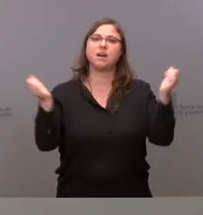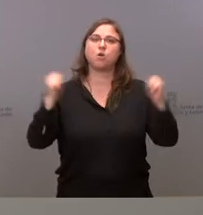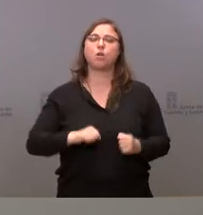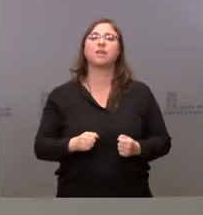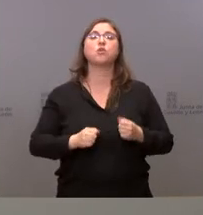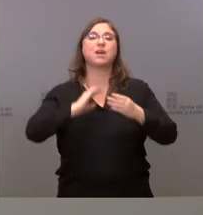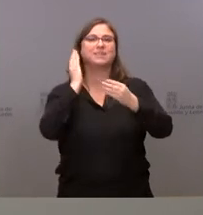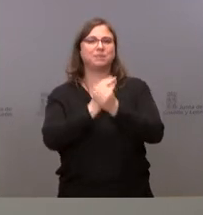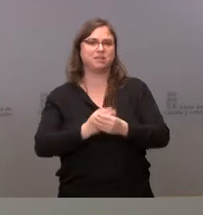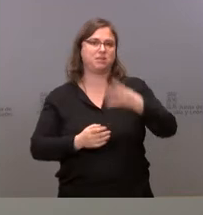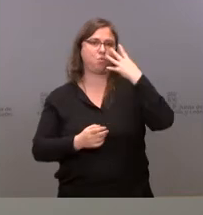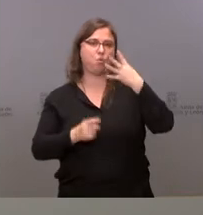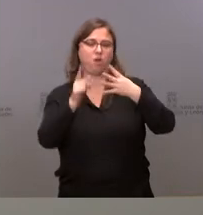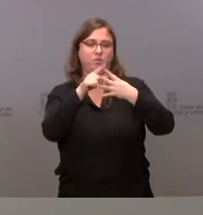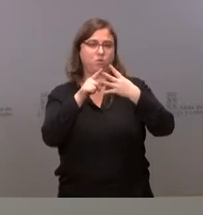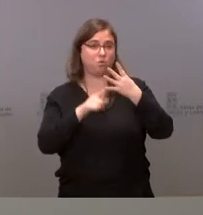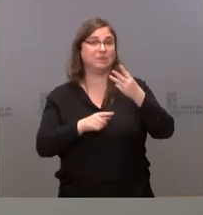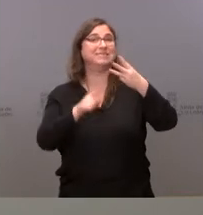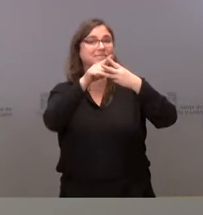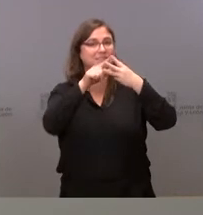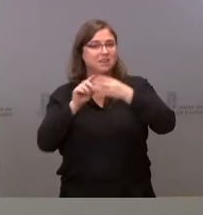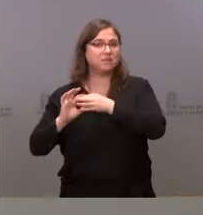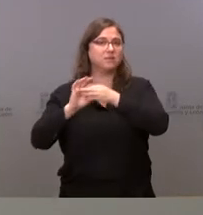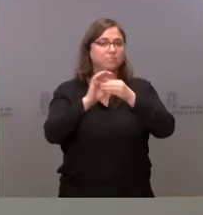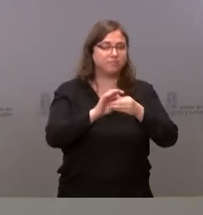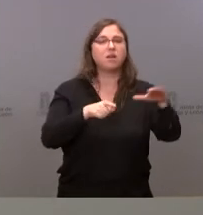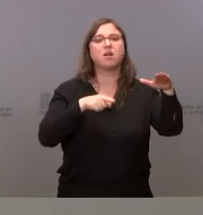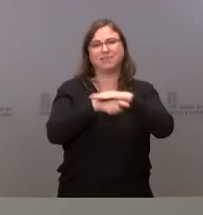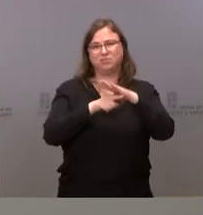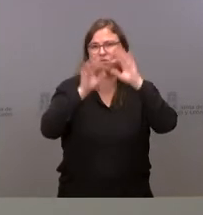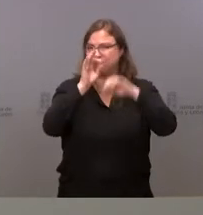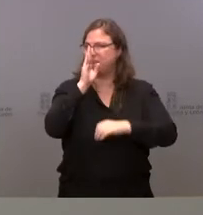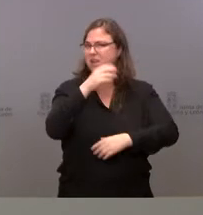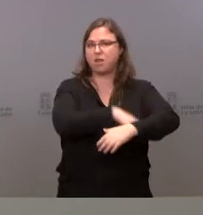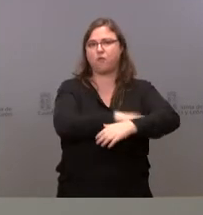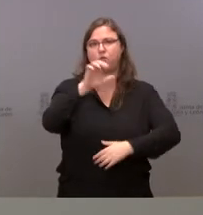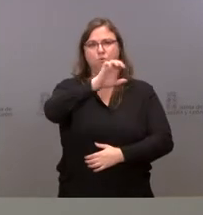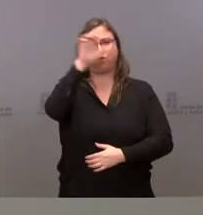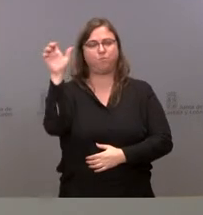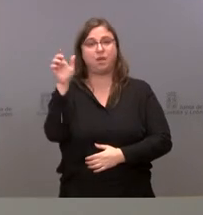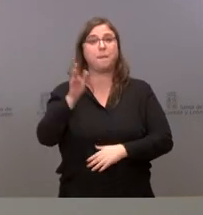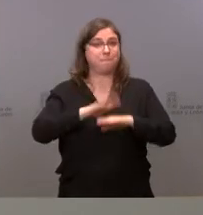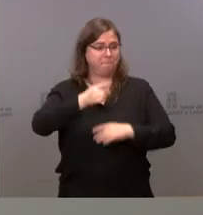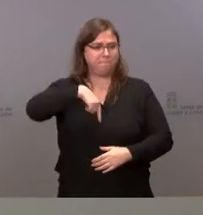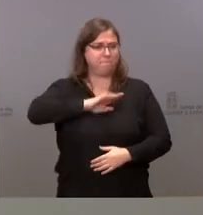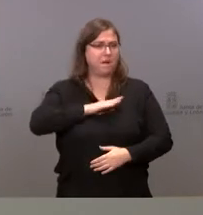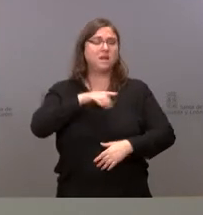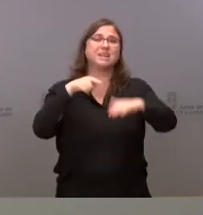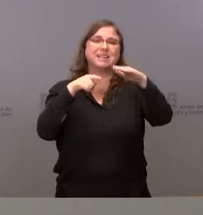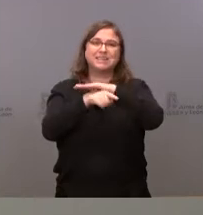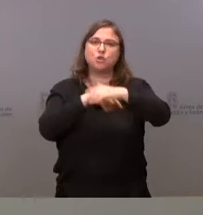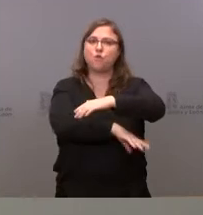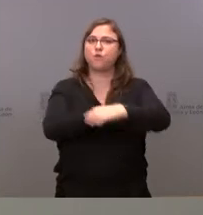cuales tres tienen que ver directamente con la gestión de fondos europeos. Para nosotros, la gestión de fondos europeos, la